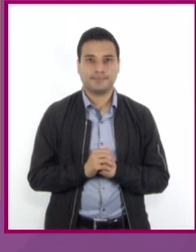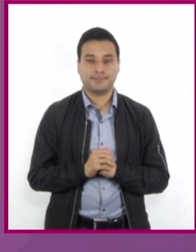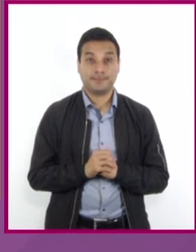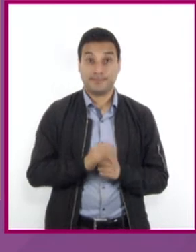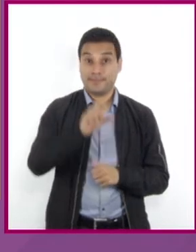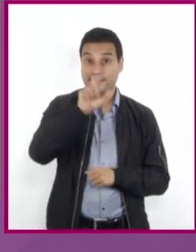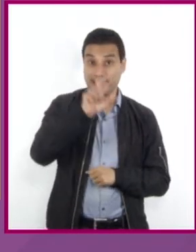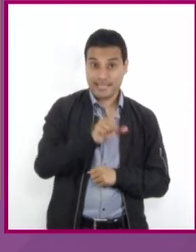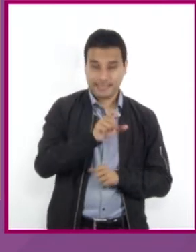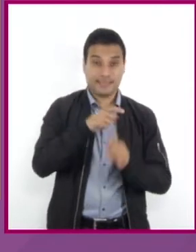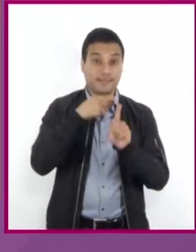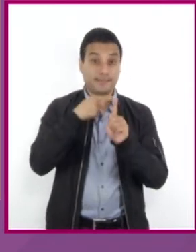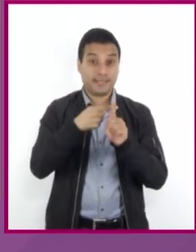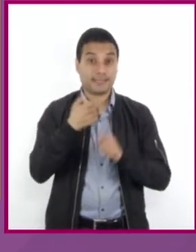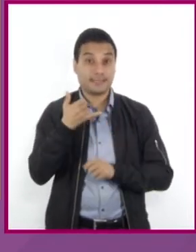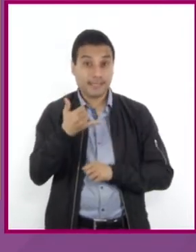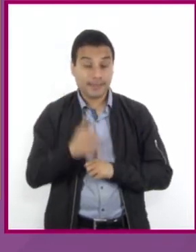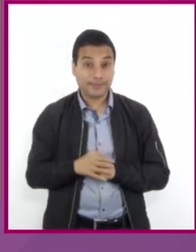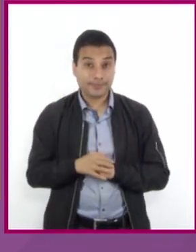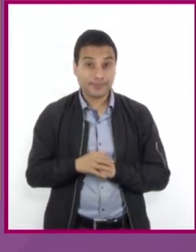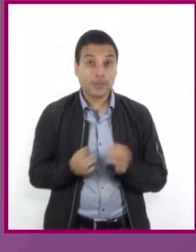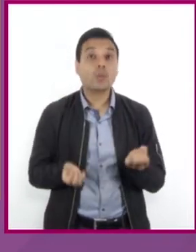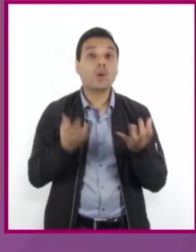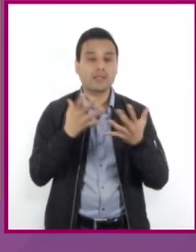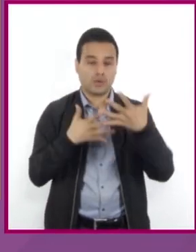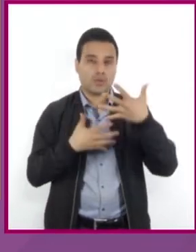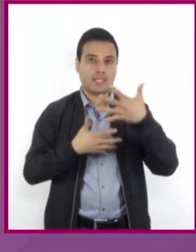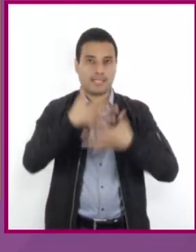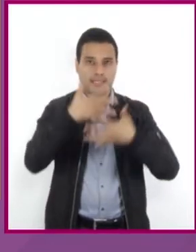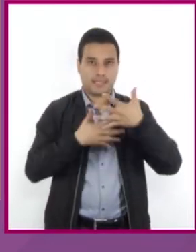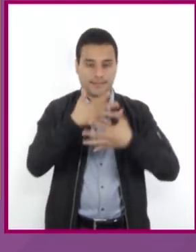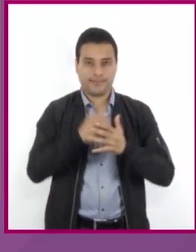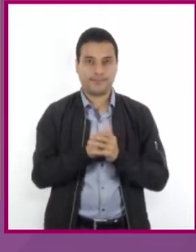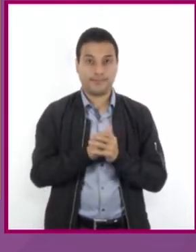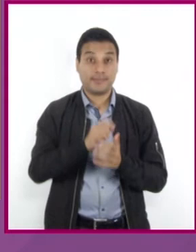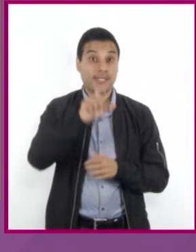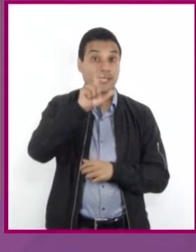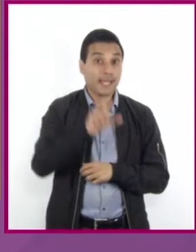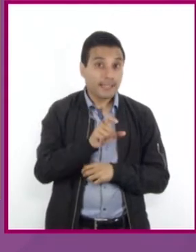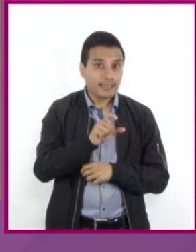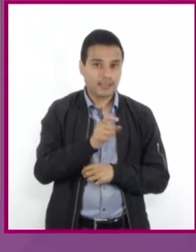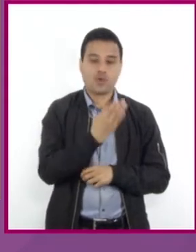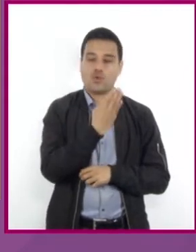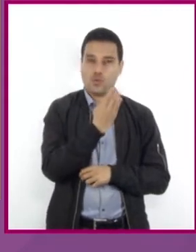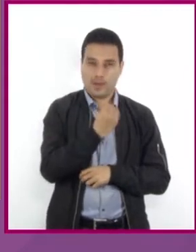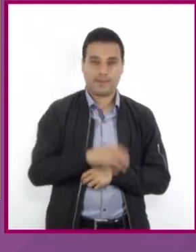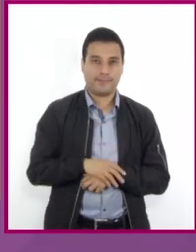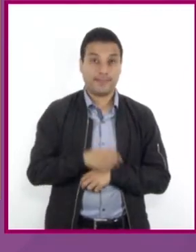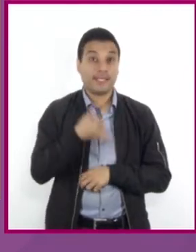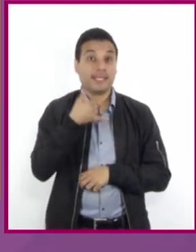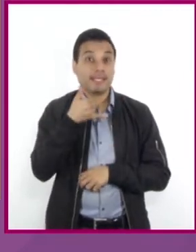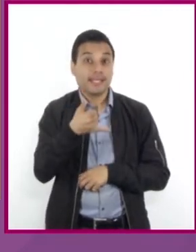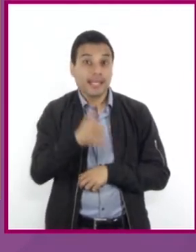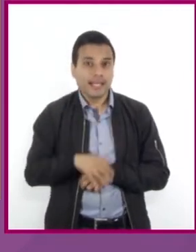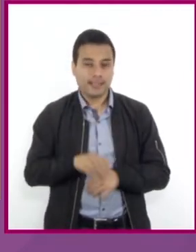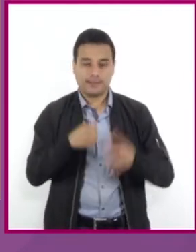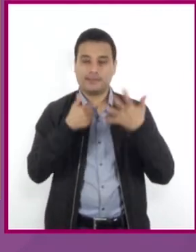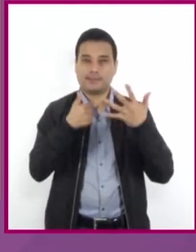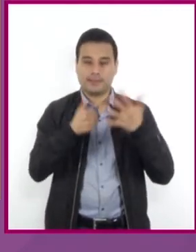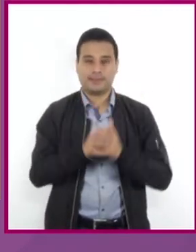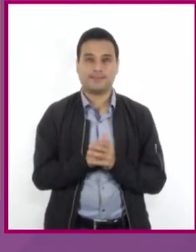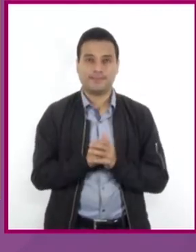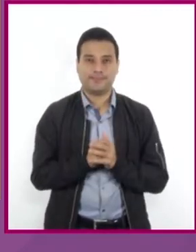X más Y, que es igual a 15, donde X es igual a 9 y Y es igual a 6.